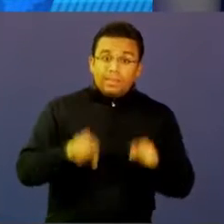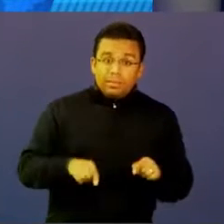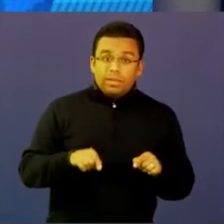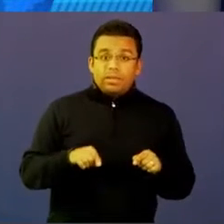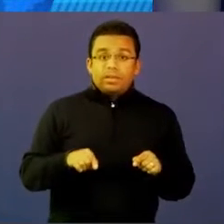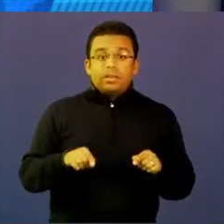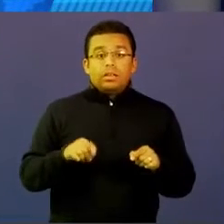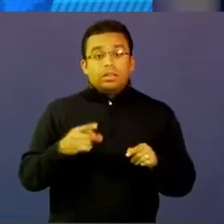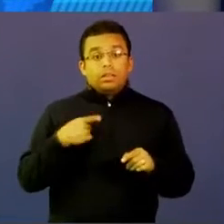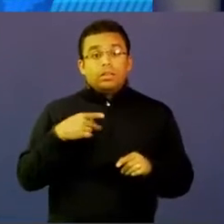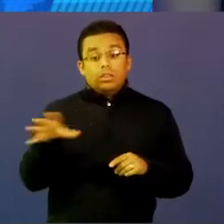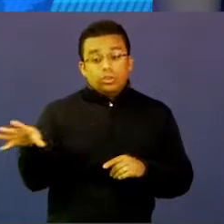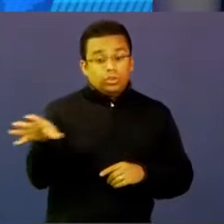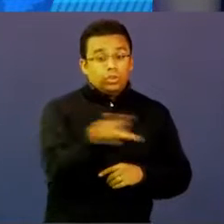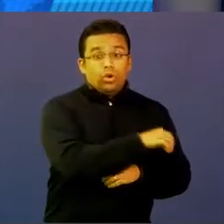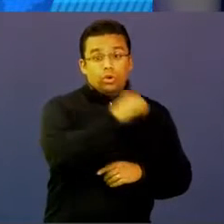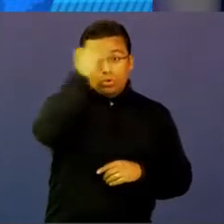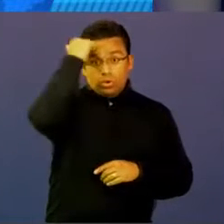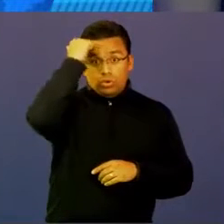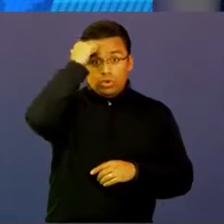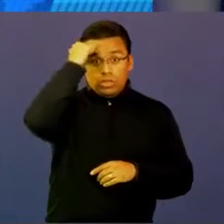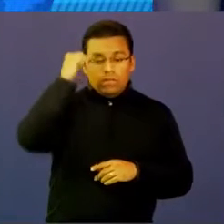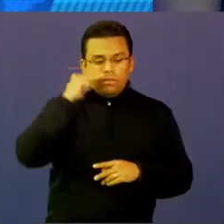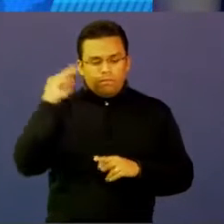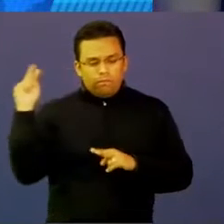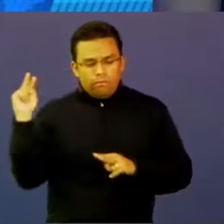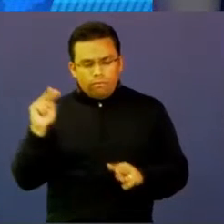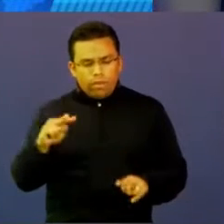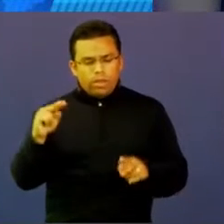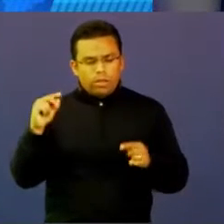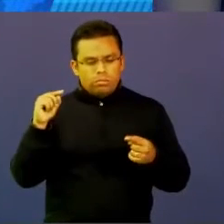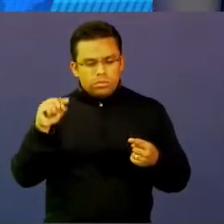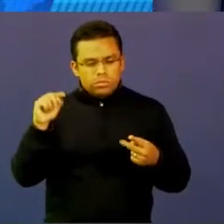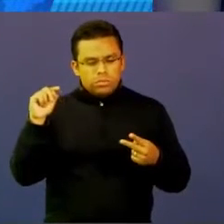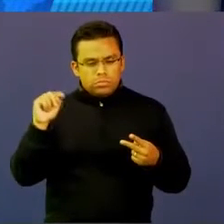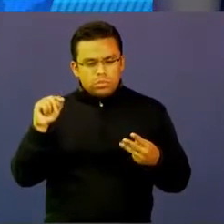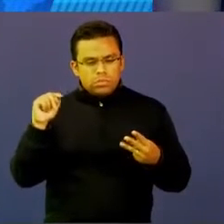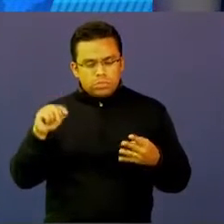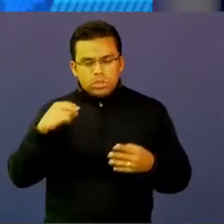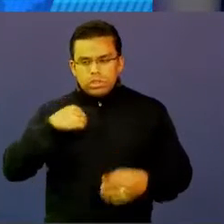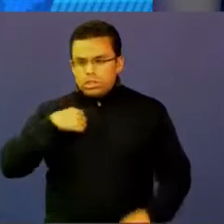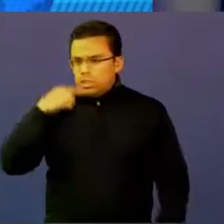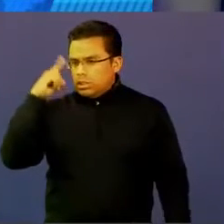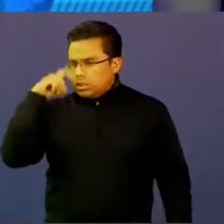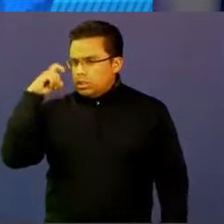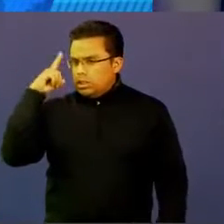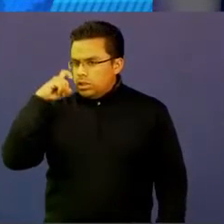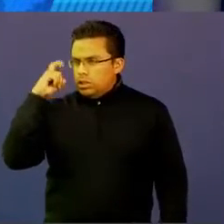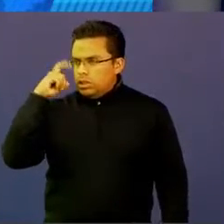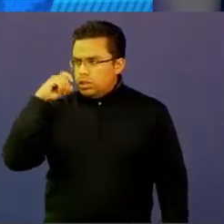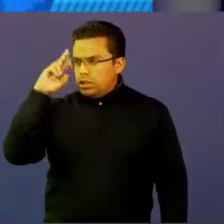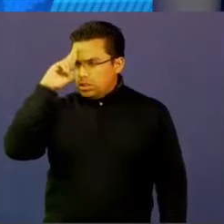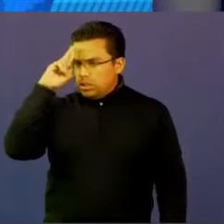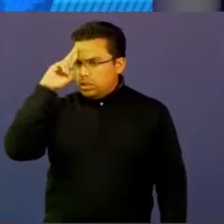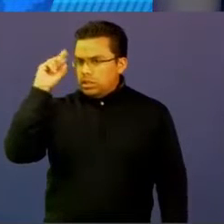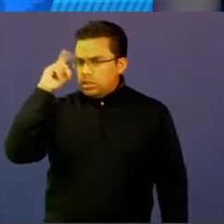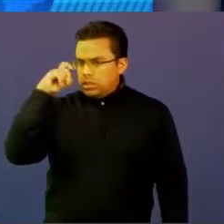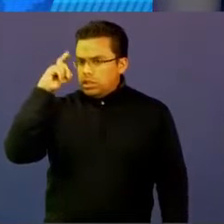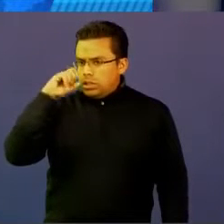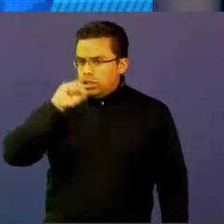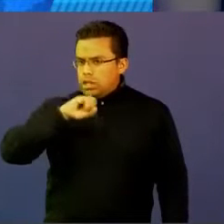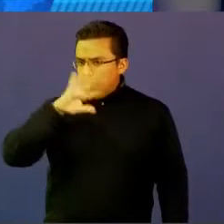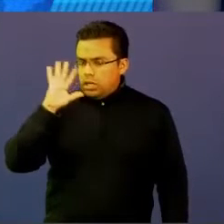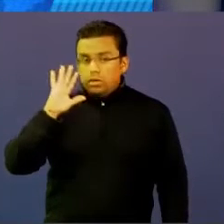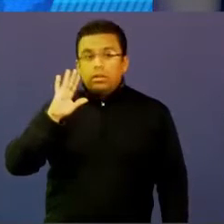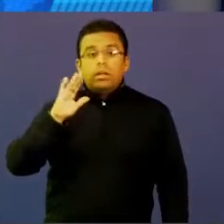importante que los docentes lo revisen, que los docentes empiecen a reflexionar sobre su propia formación. Yo quiero